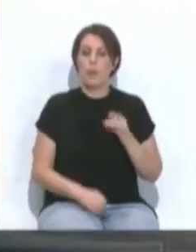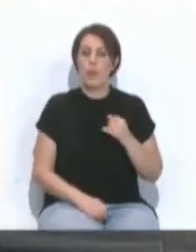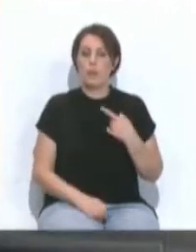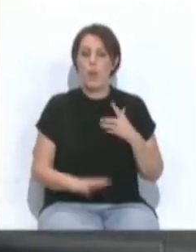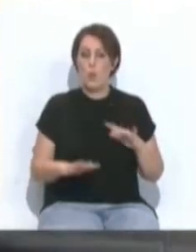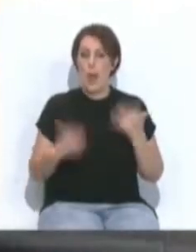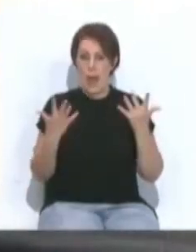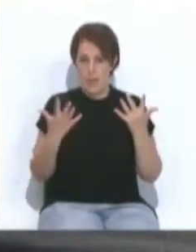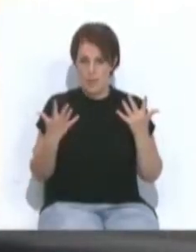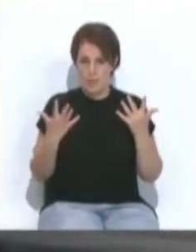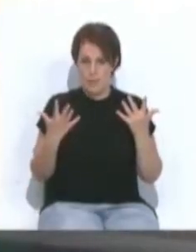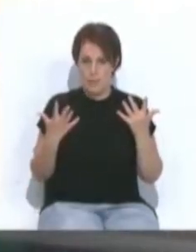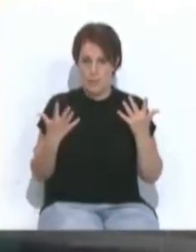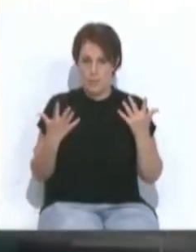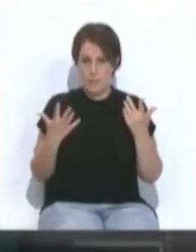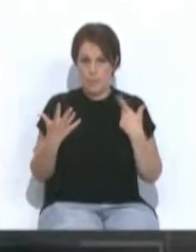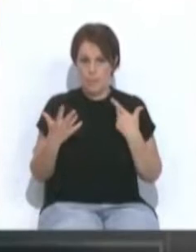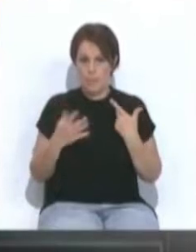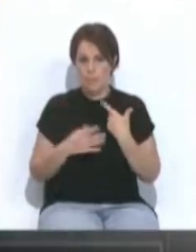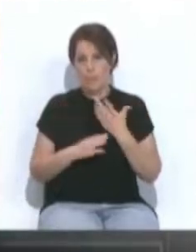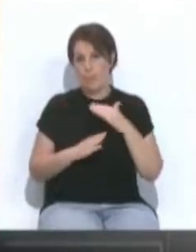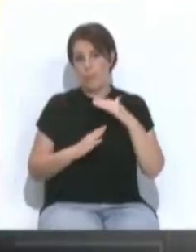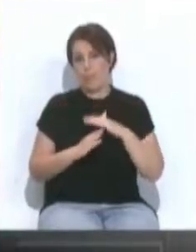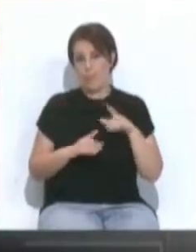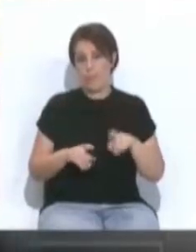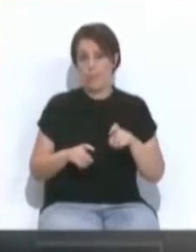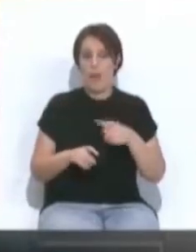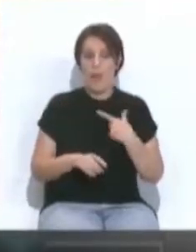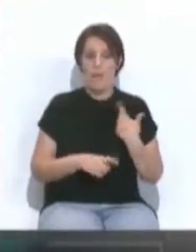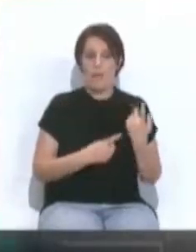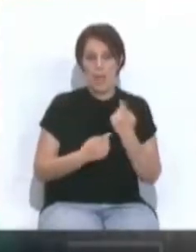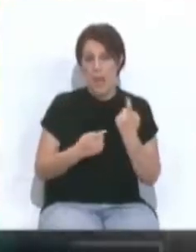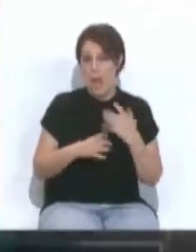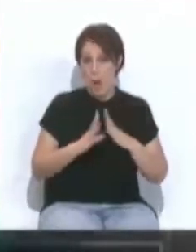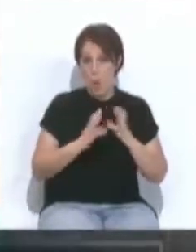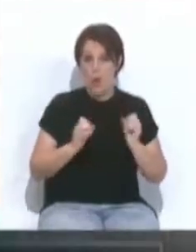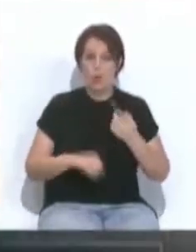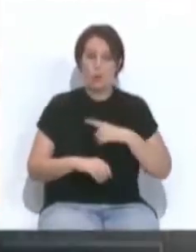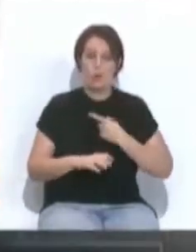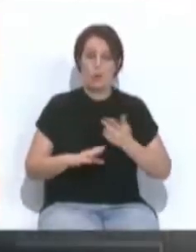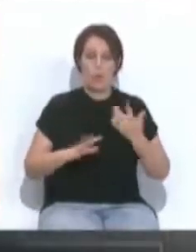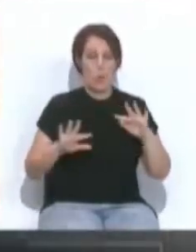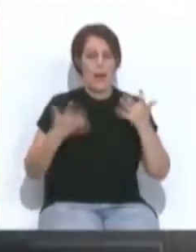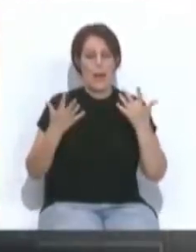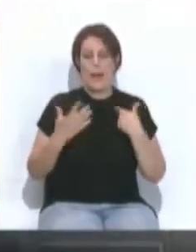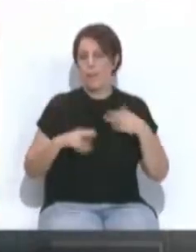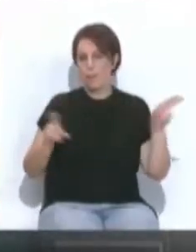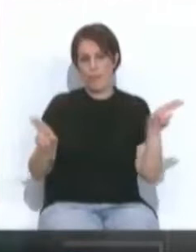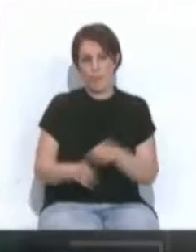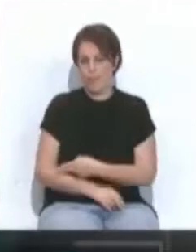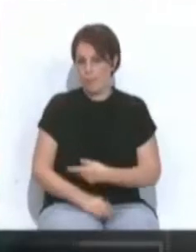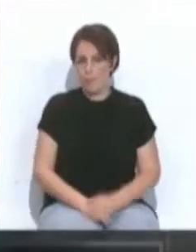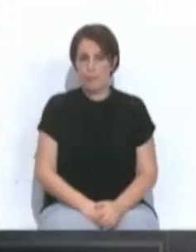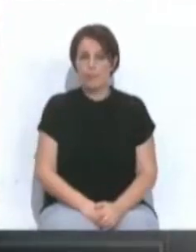una huelga en suspenso. En virtud de este acuerdo la hemos desconvocado totalmente